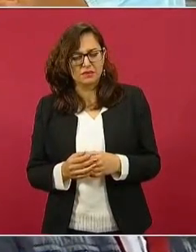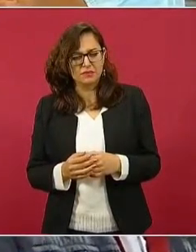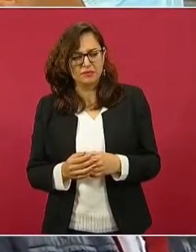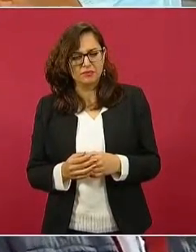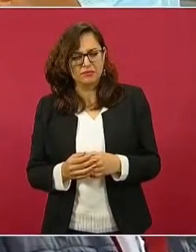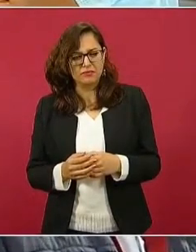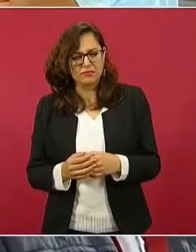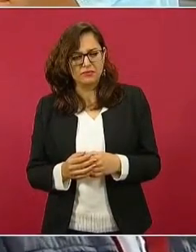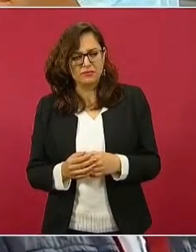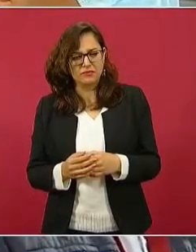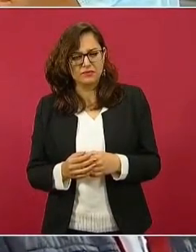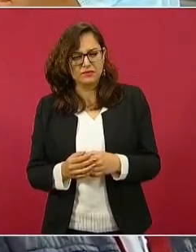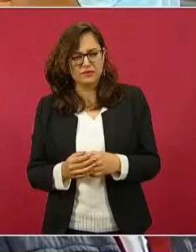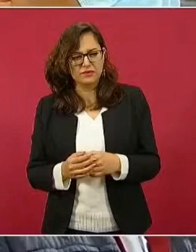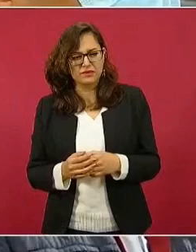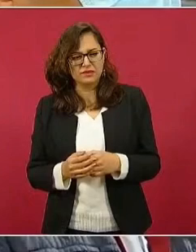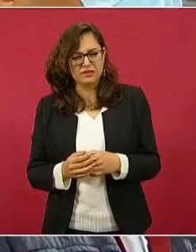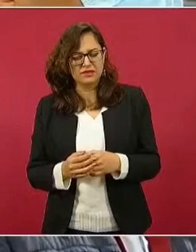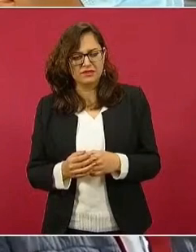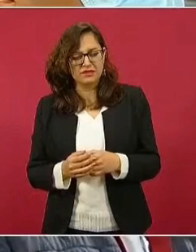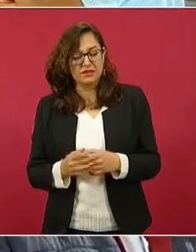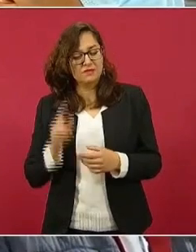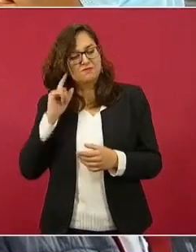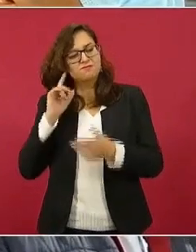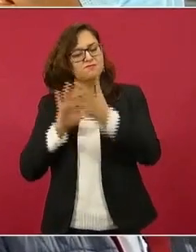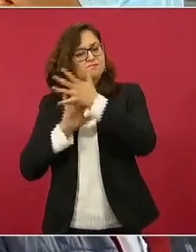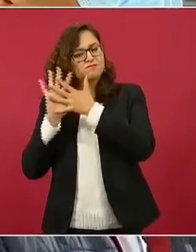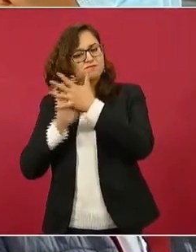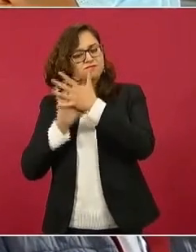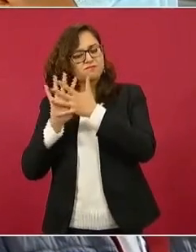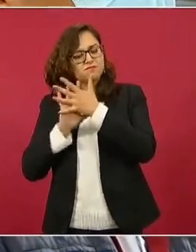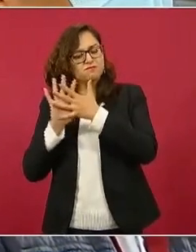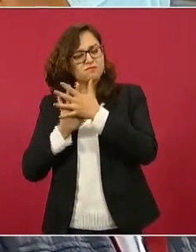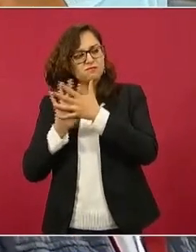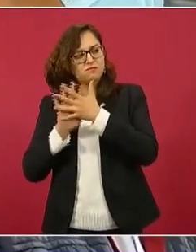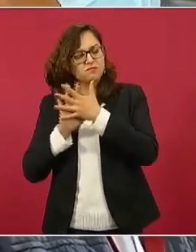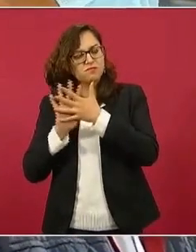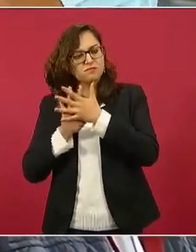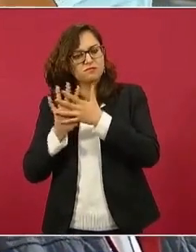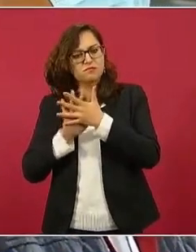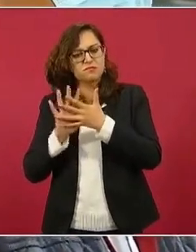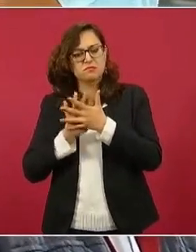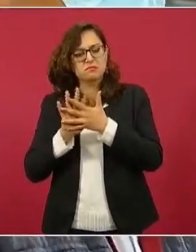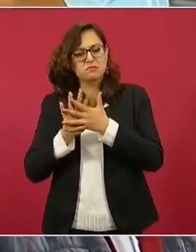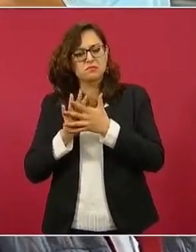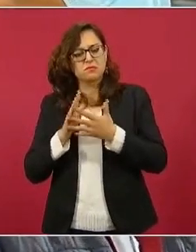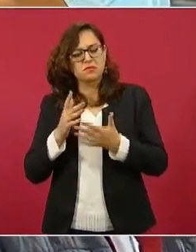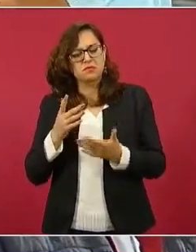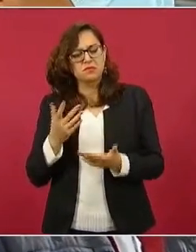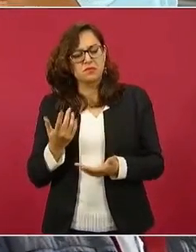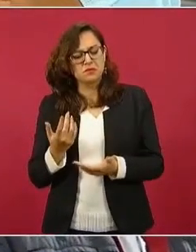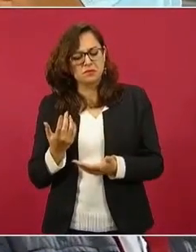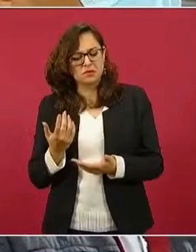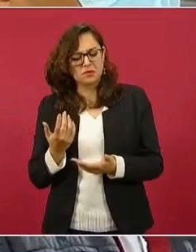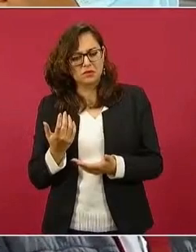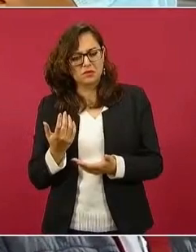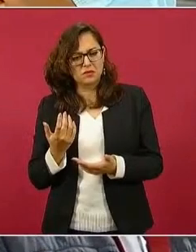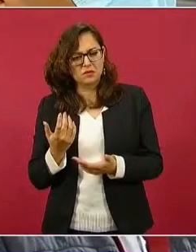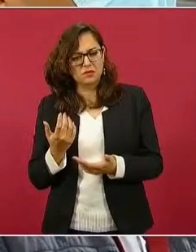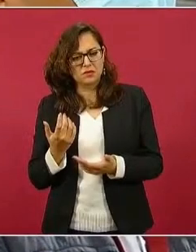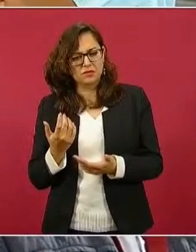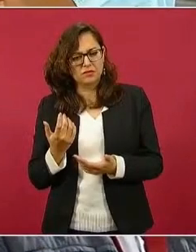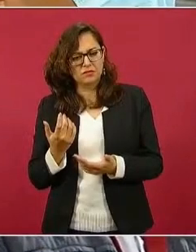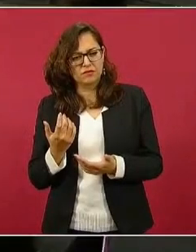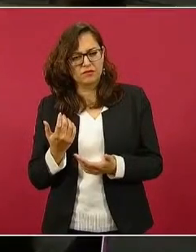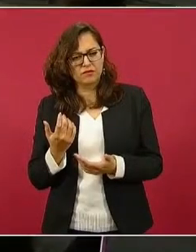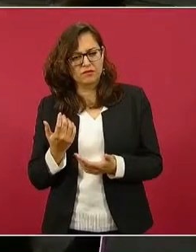pero bueno, sabemos que aunque la mayoría de los casos son de la variante nueva, sigue habiendo algunos casos de